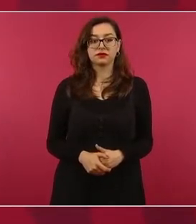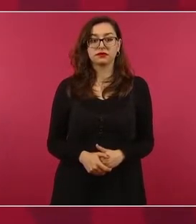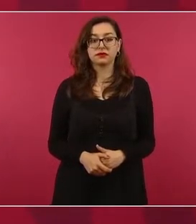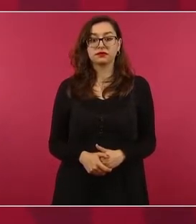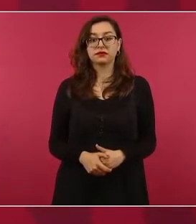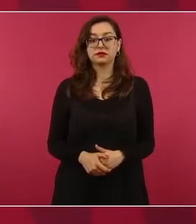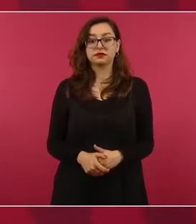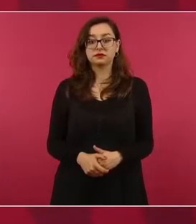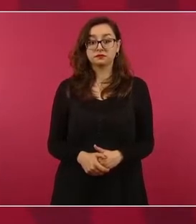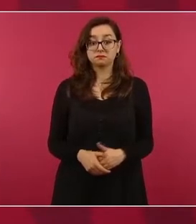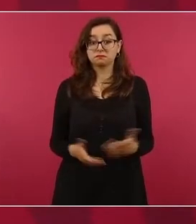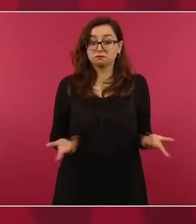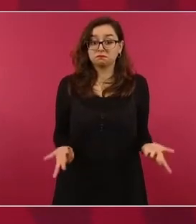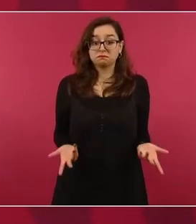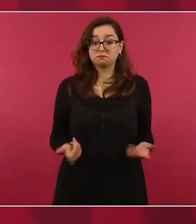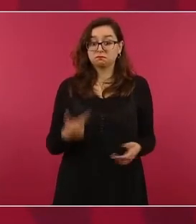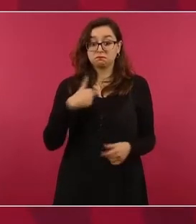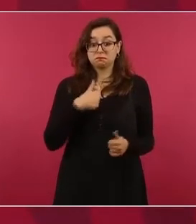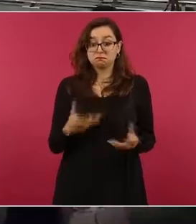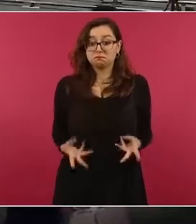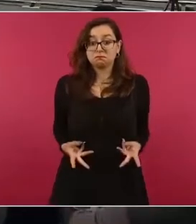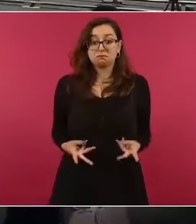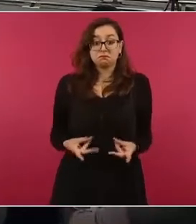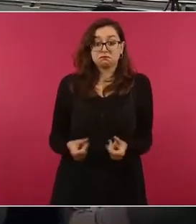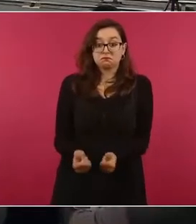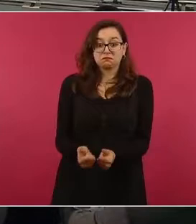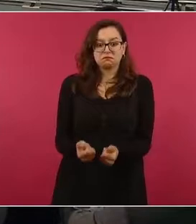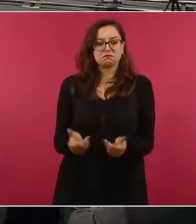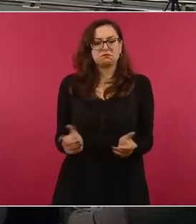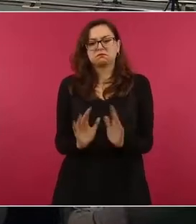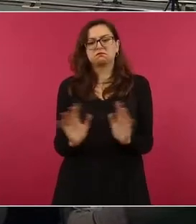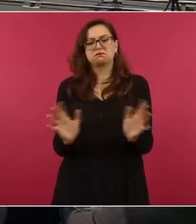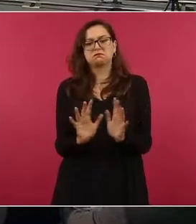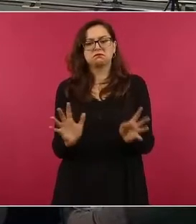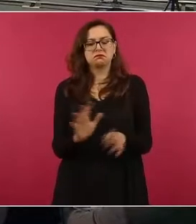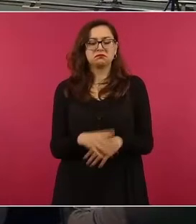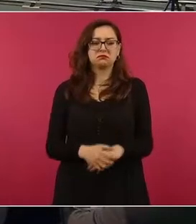No tengo más gasto y no tengo pensado viajar,